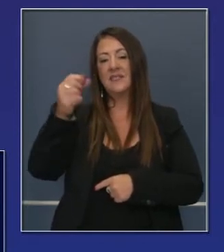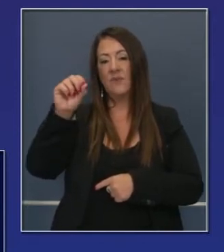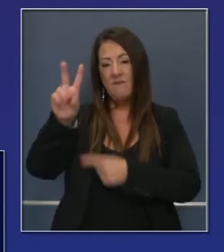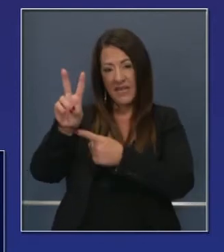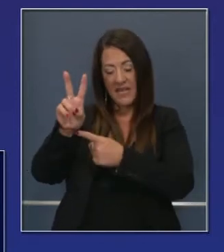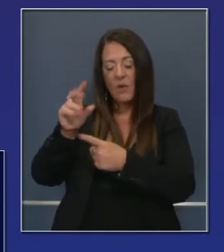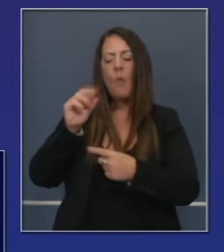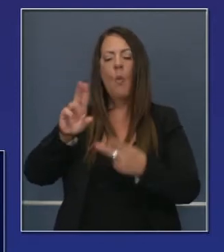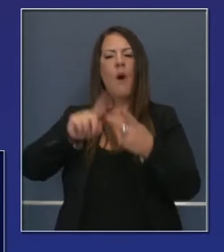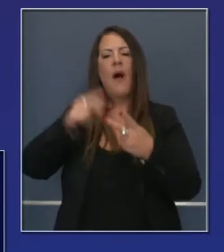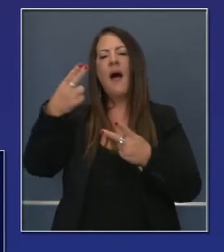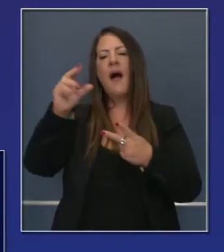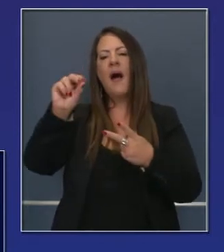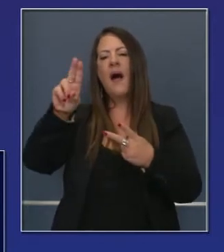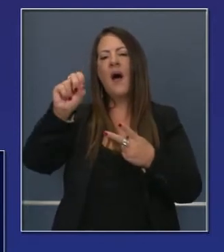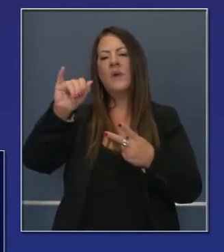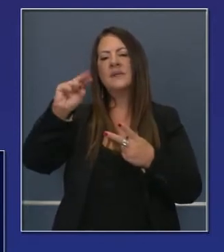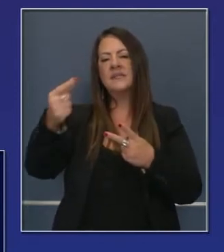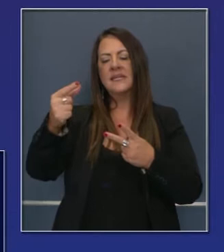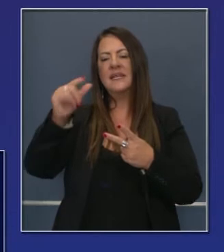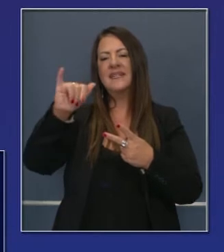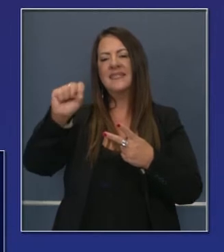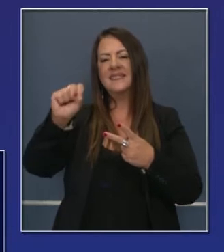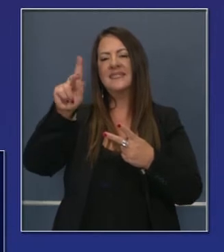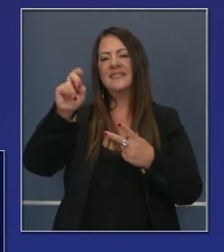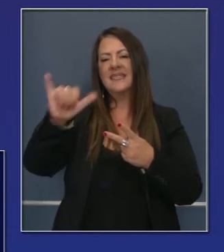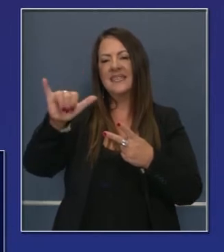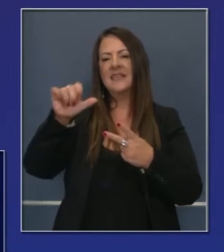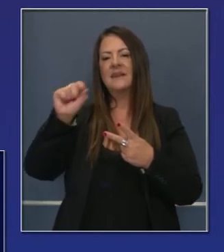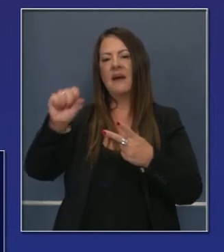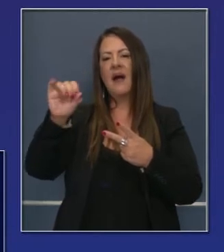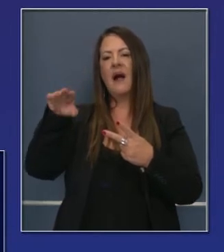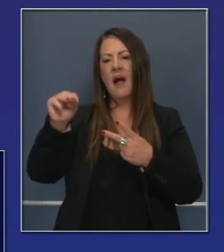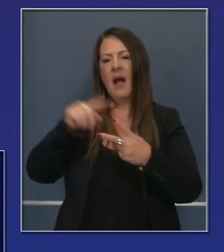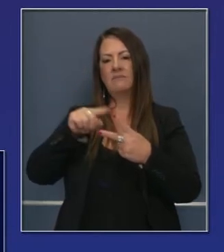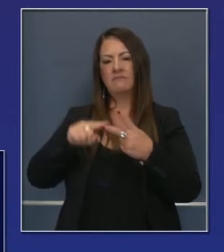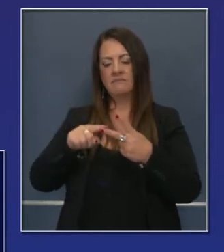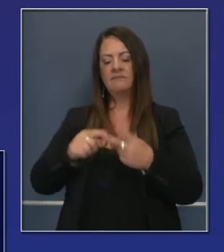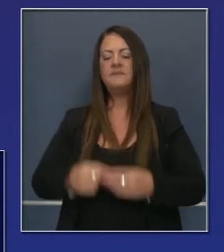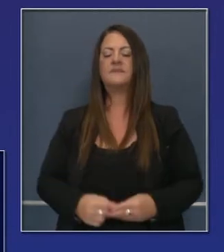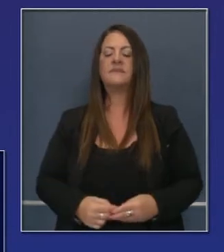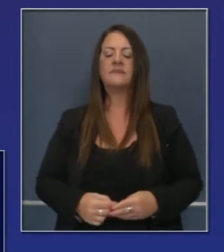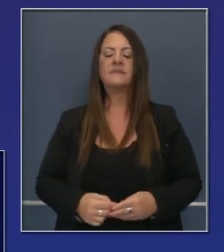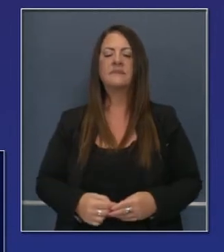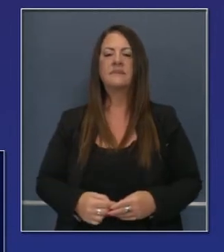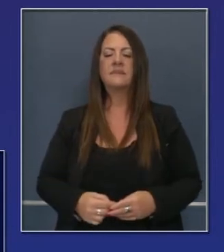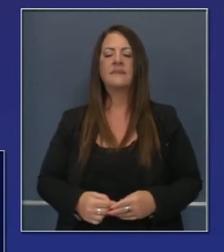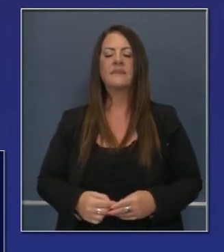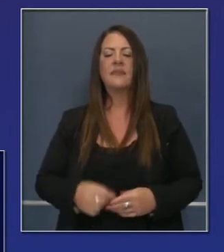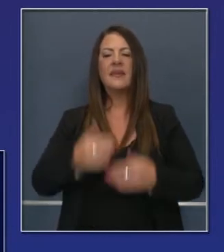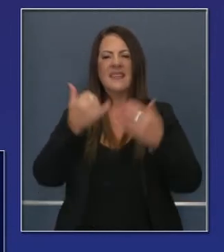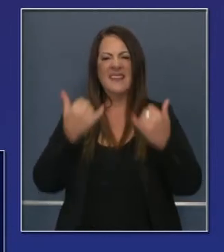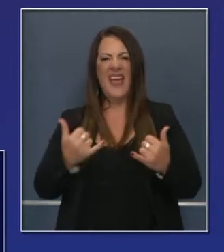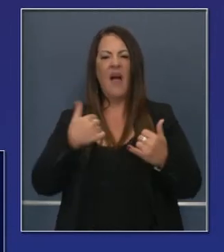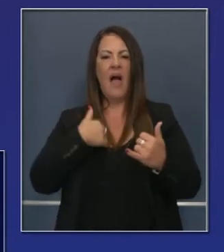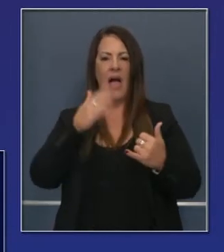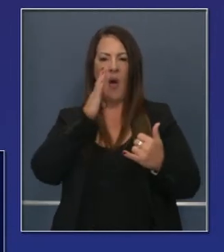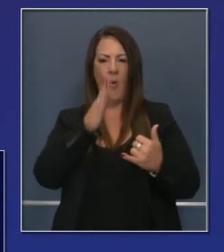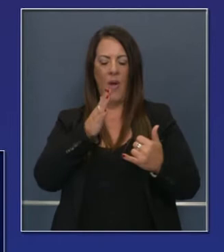.ca.gov o HousingSki.com. Ahora quiero compartir